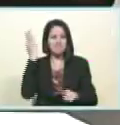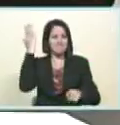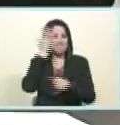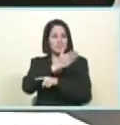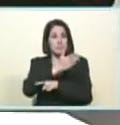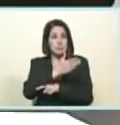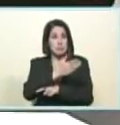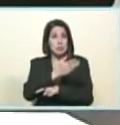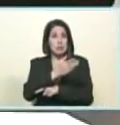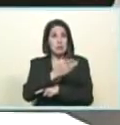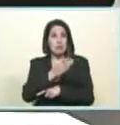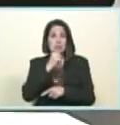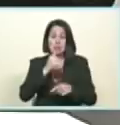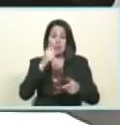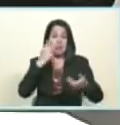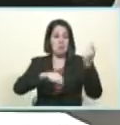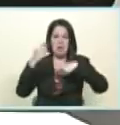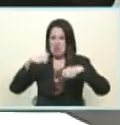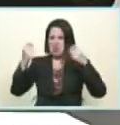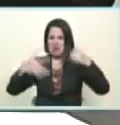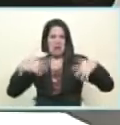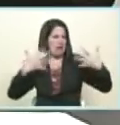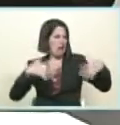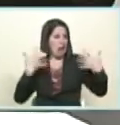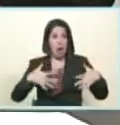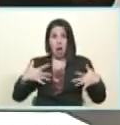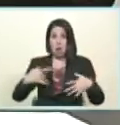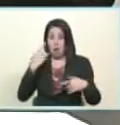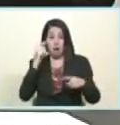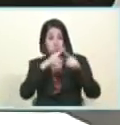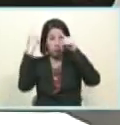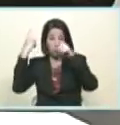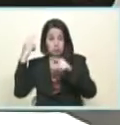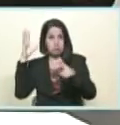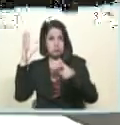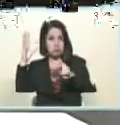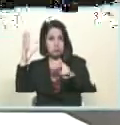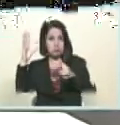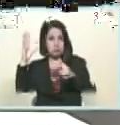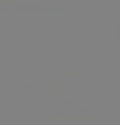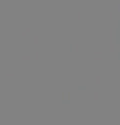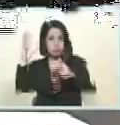al que trata de especular con el alimento del pueblo con tanto esfuerzo que se hace y yo pido